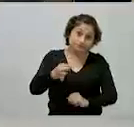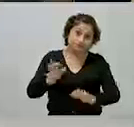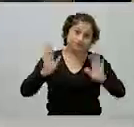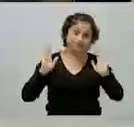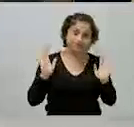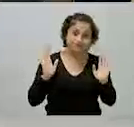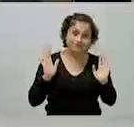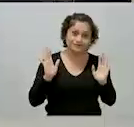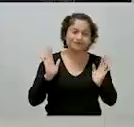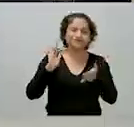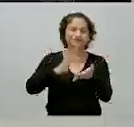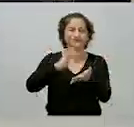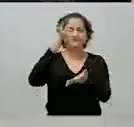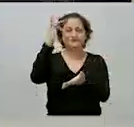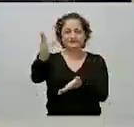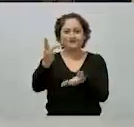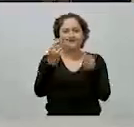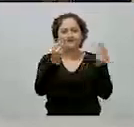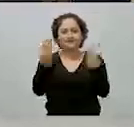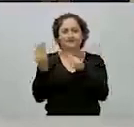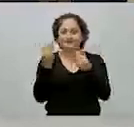Muchas gracias a todas y a todos.